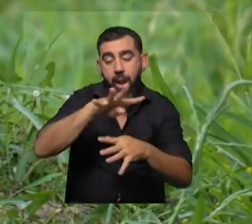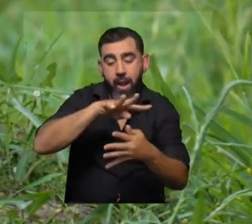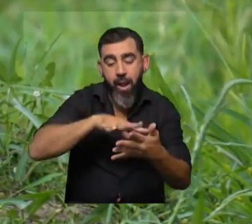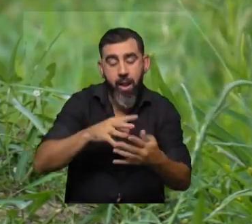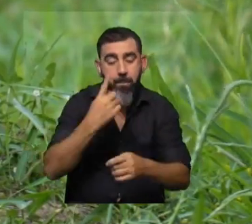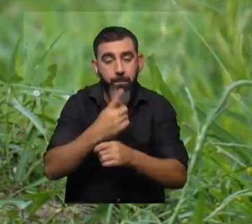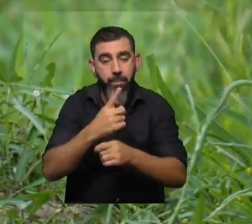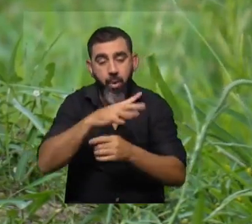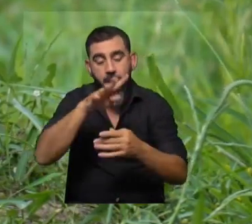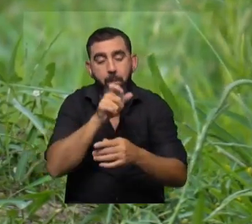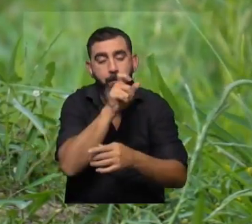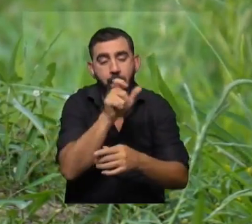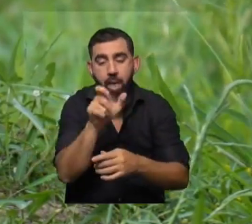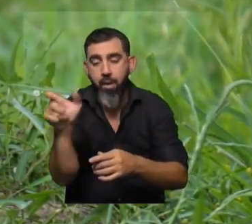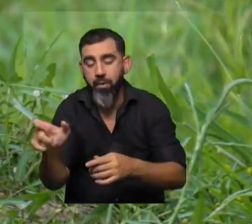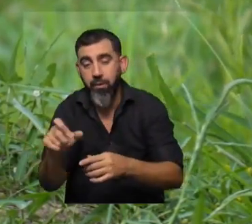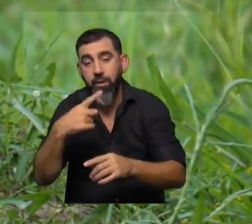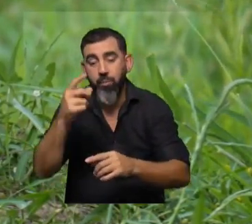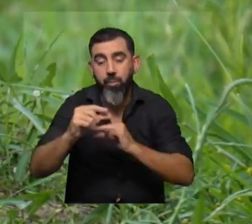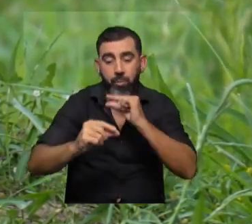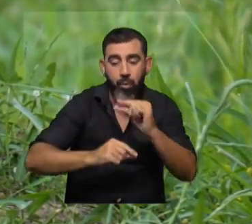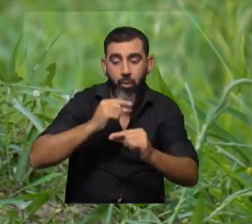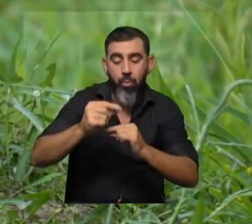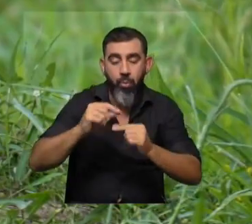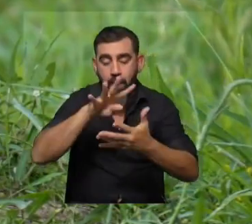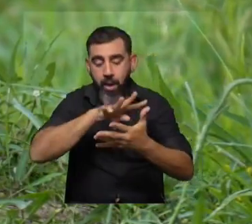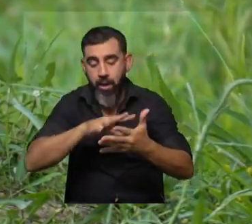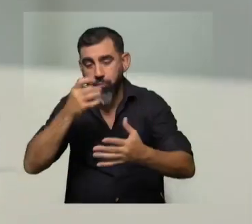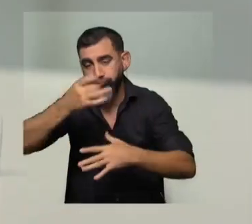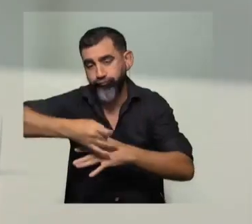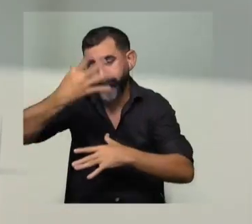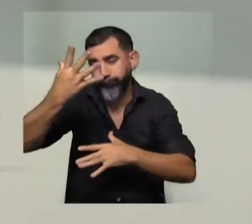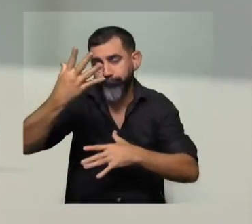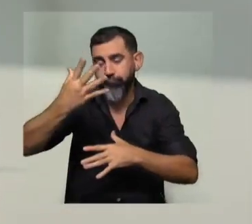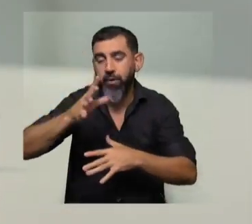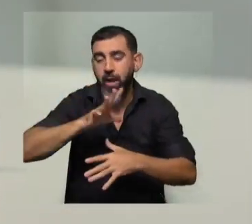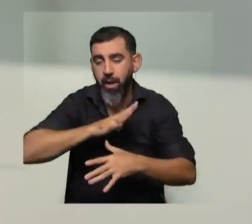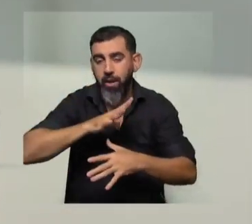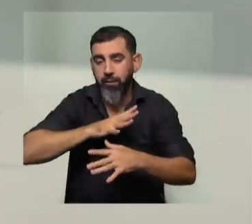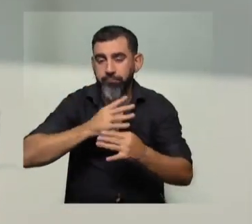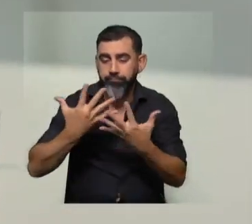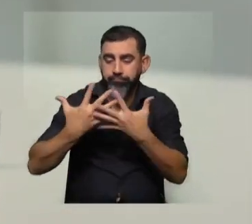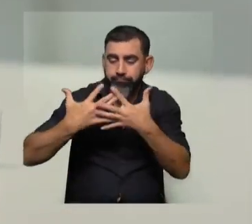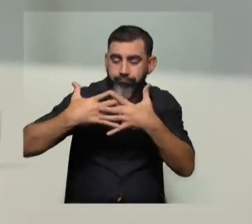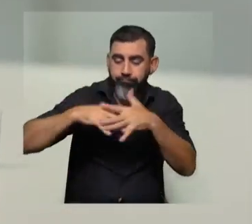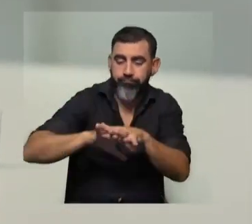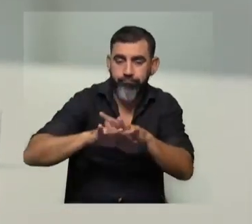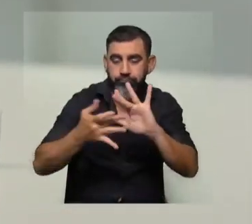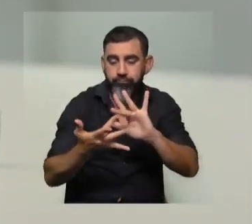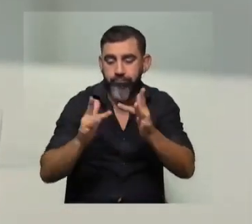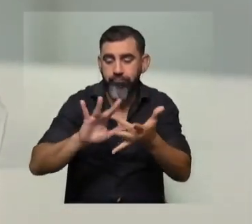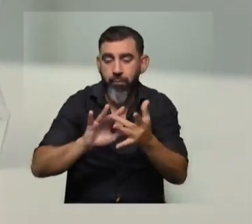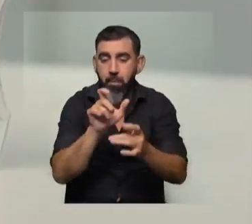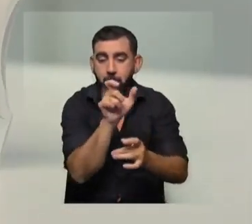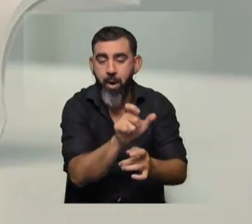primero leen palabras aisladas y después, a medida que nos vamos haciendo lectores más expertos, se empieza a generar una conexión directa